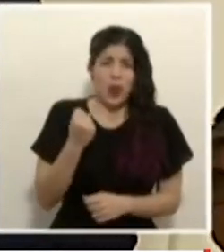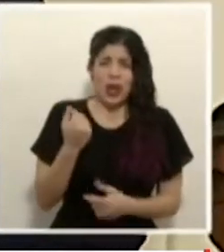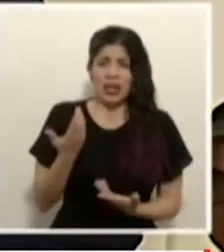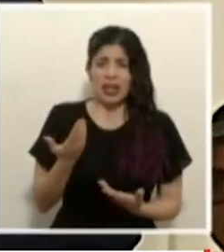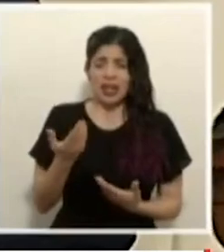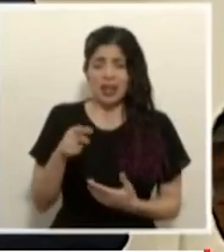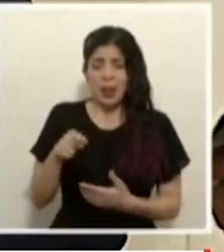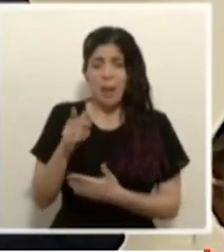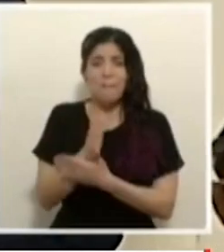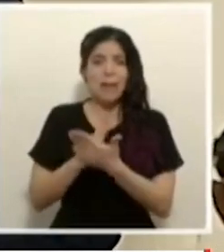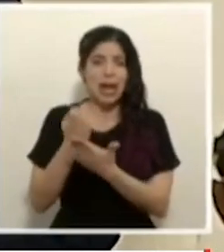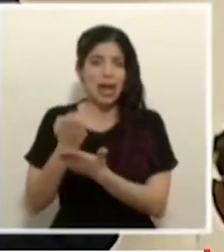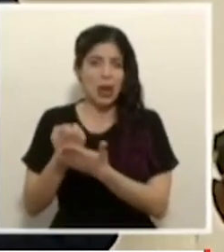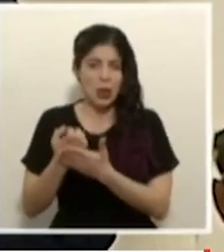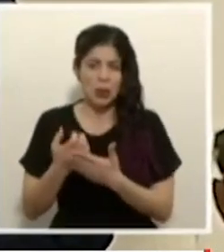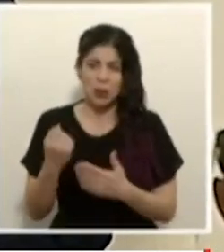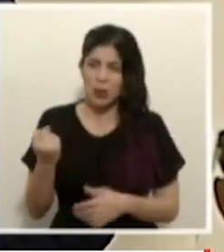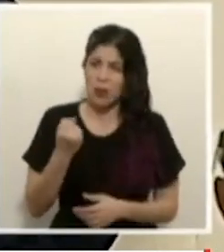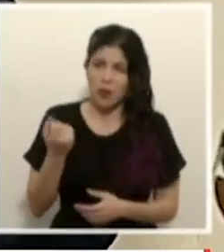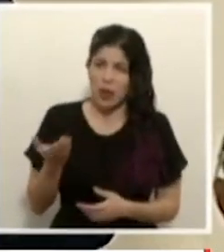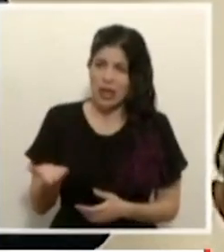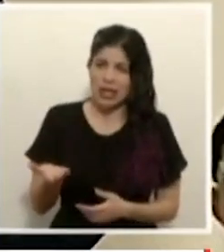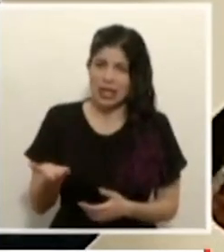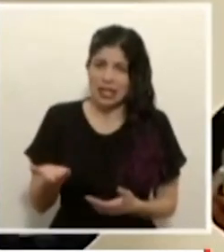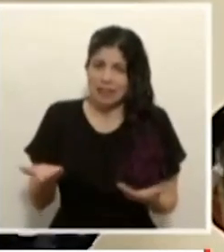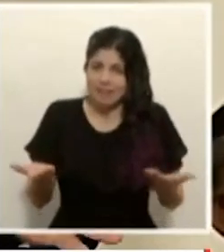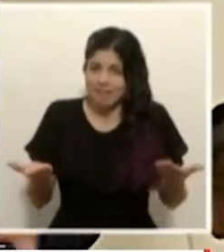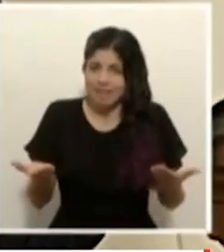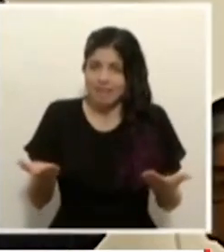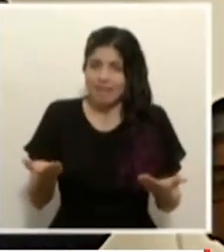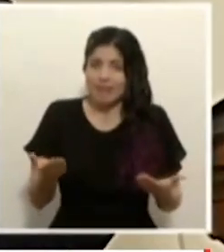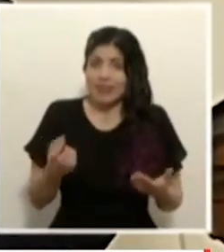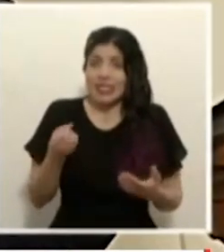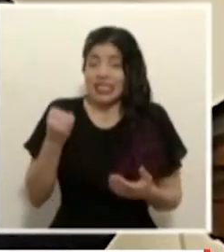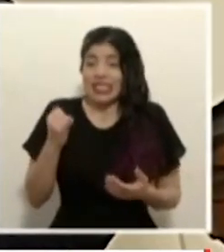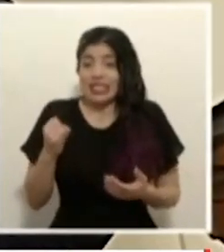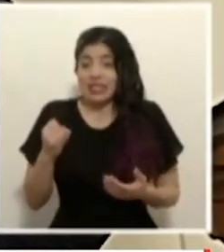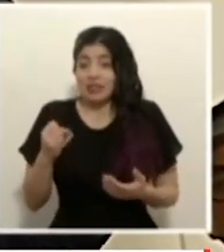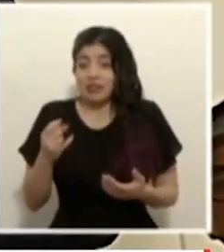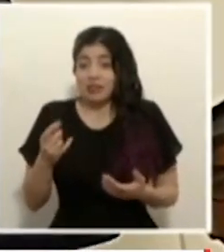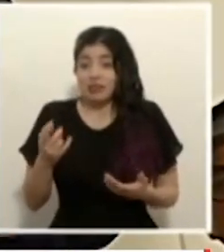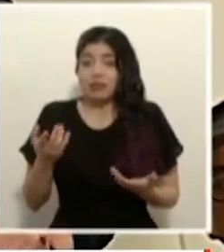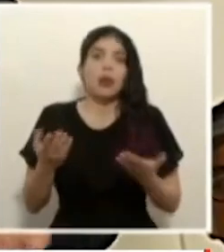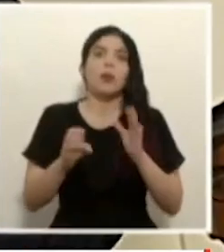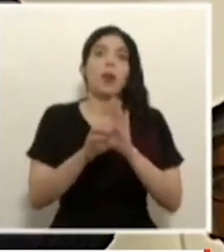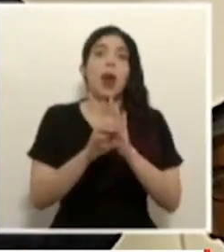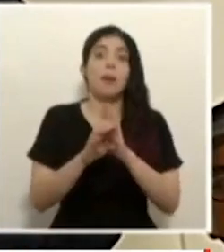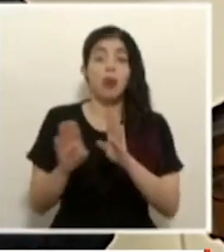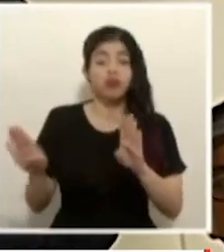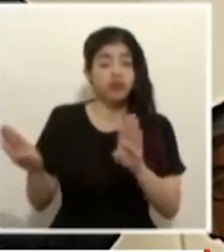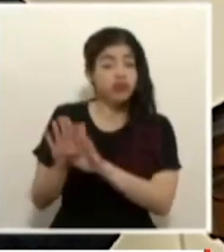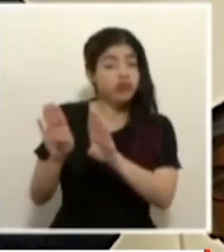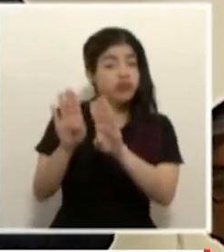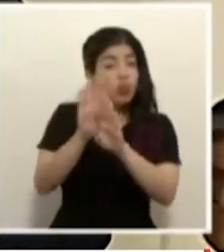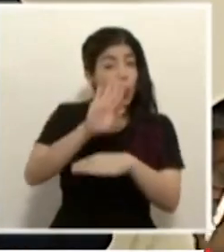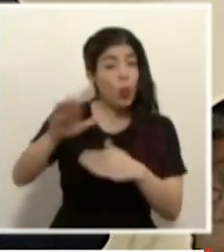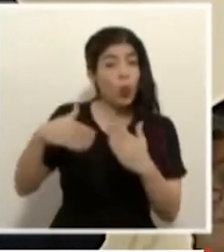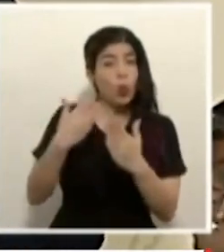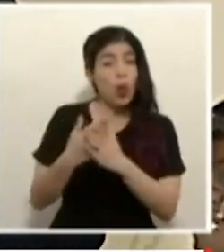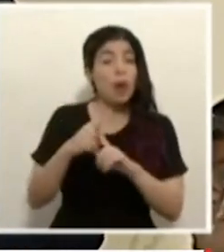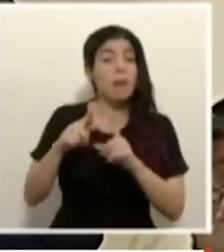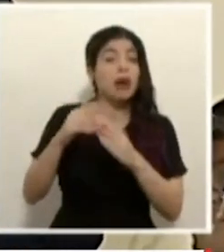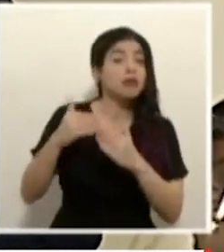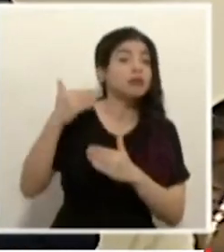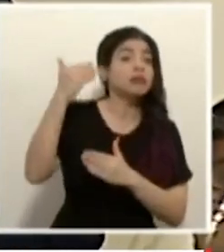vista económico o sea no tendríamos digamos cerraríamos absolutamente pero había una gran